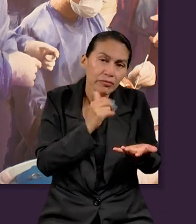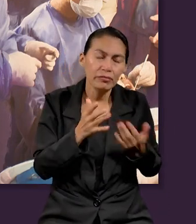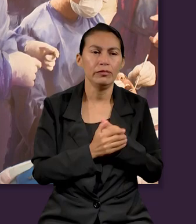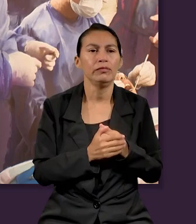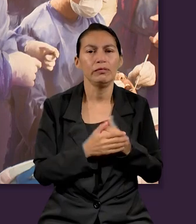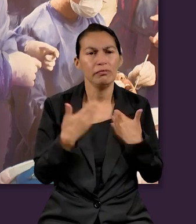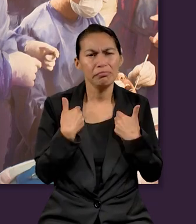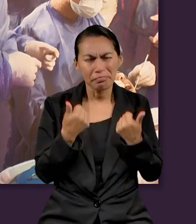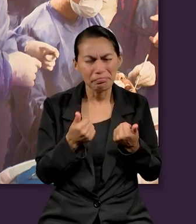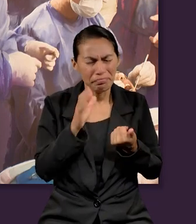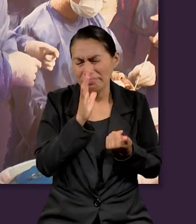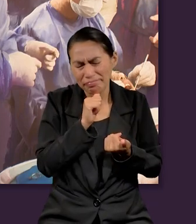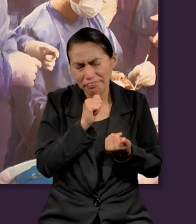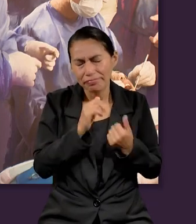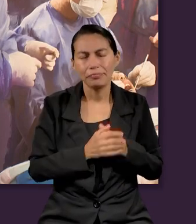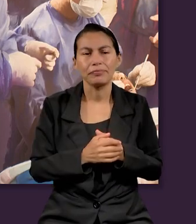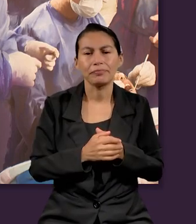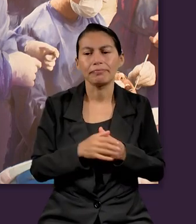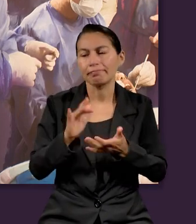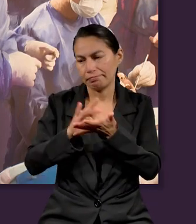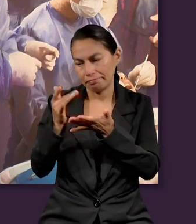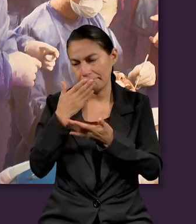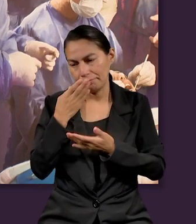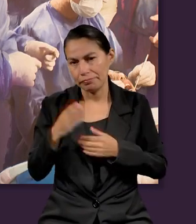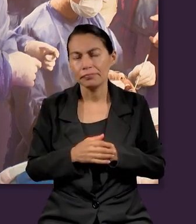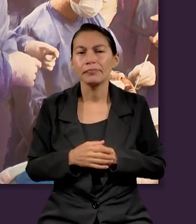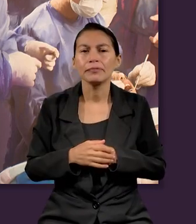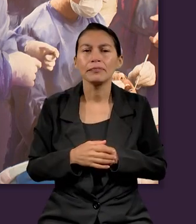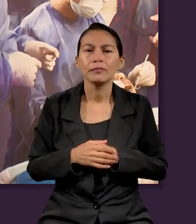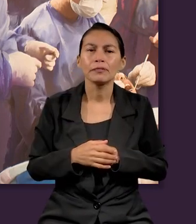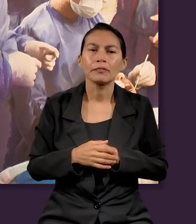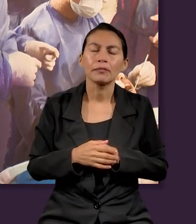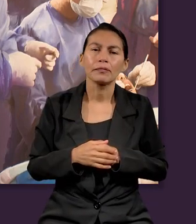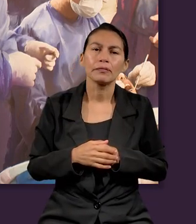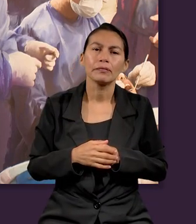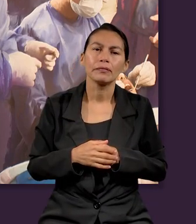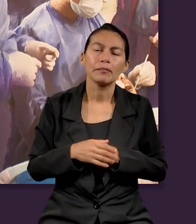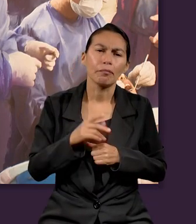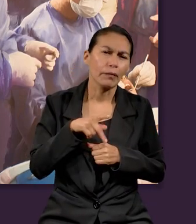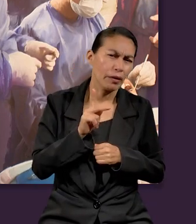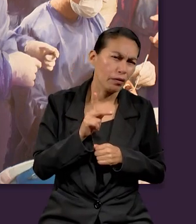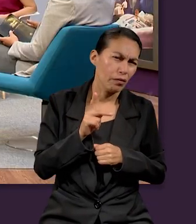explicación. Humanamente todavía no podemos entender. Gracias.